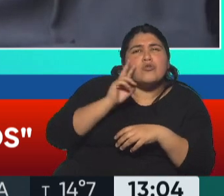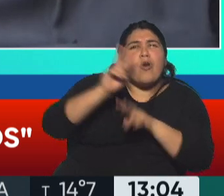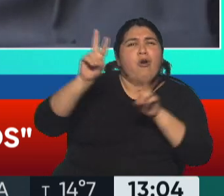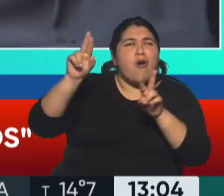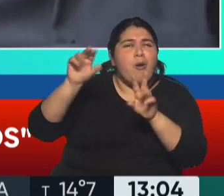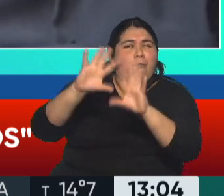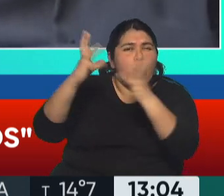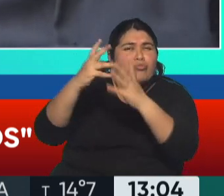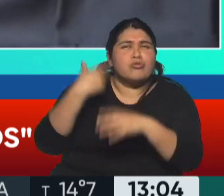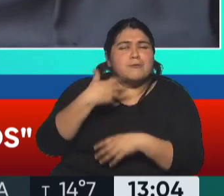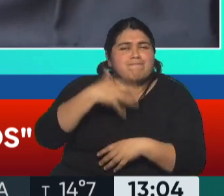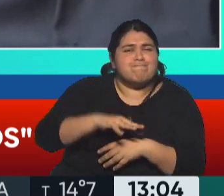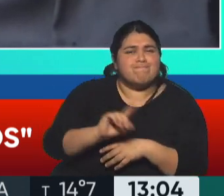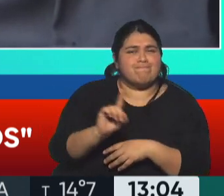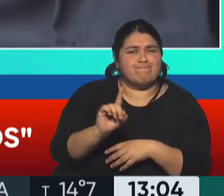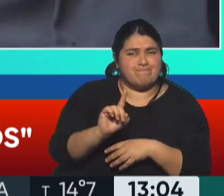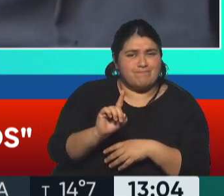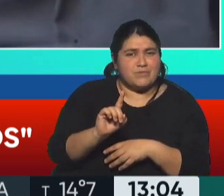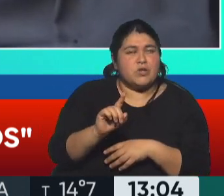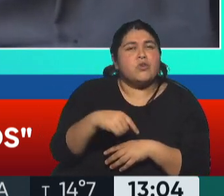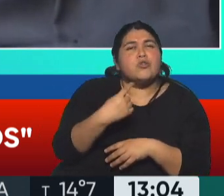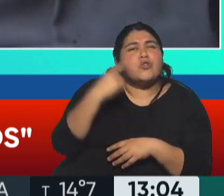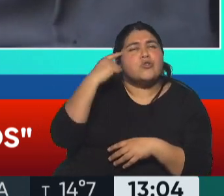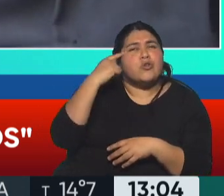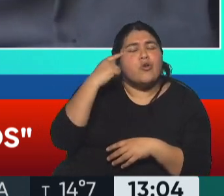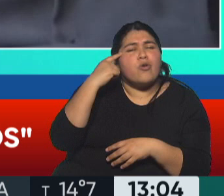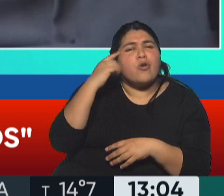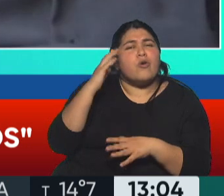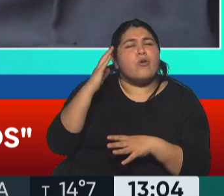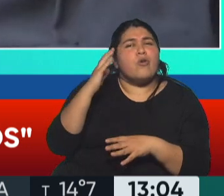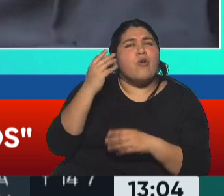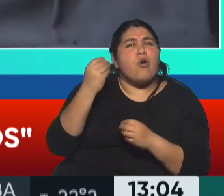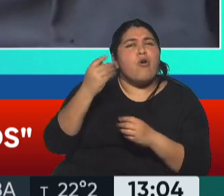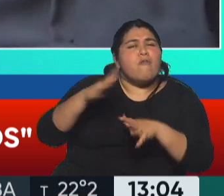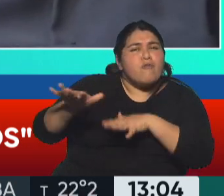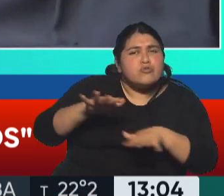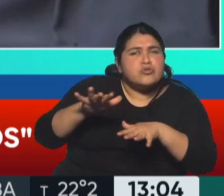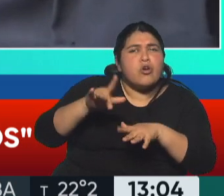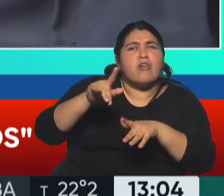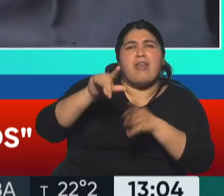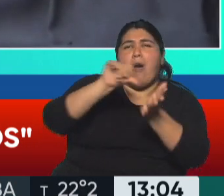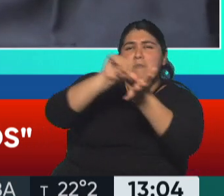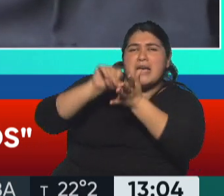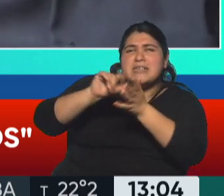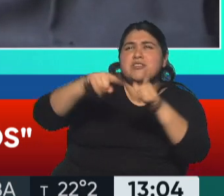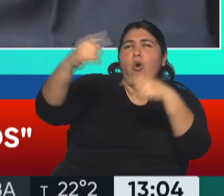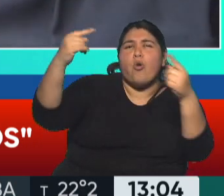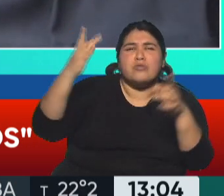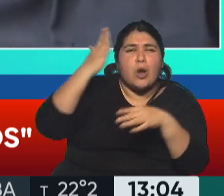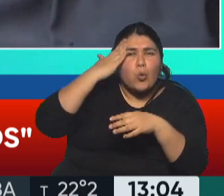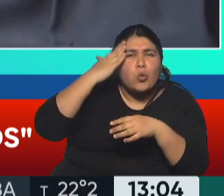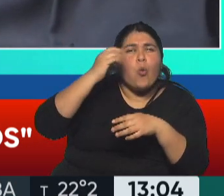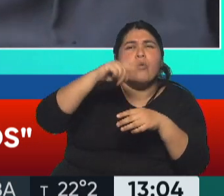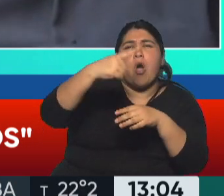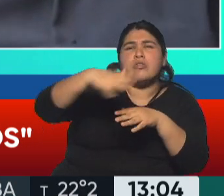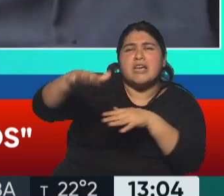vulnerables porque no entendemos cómo funciona el resto del mundo, cómo son las otras civilizaciones y las otras